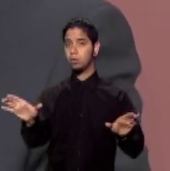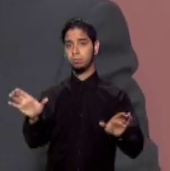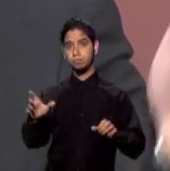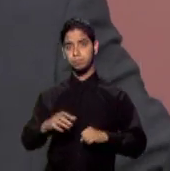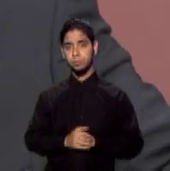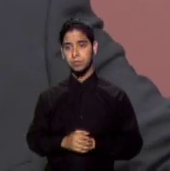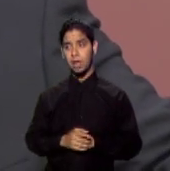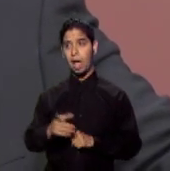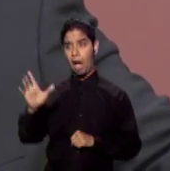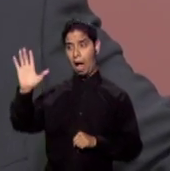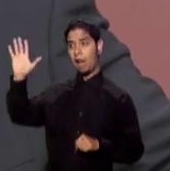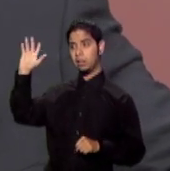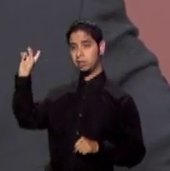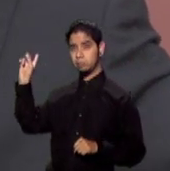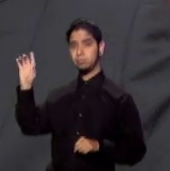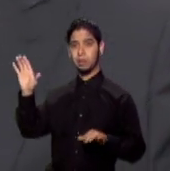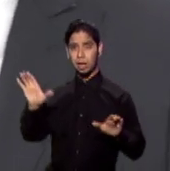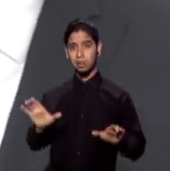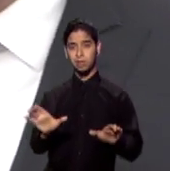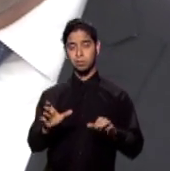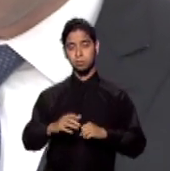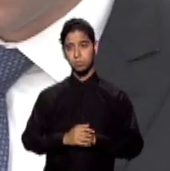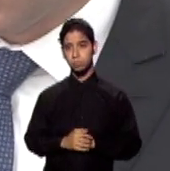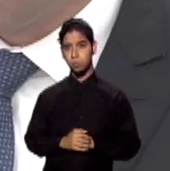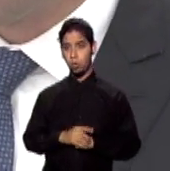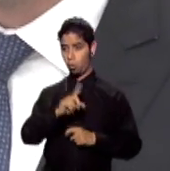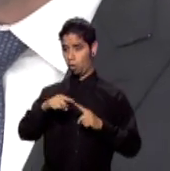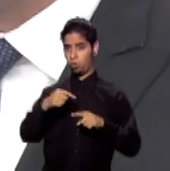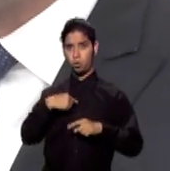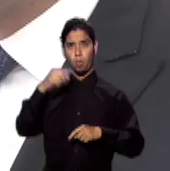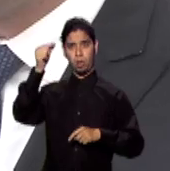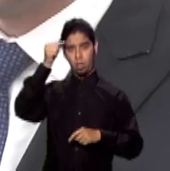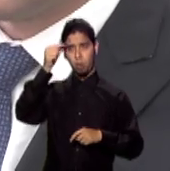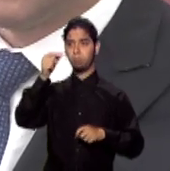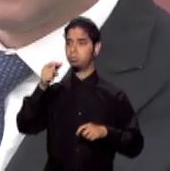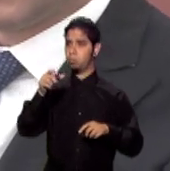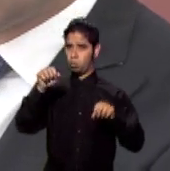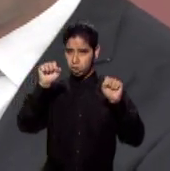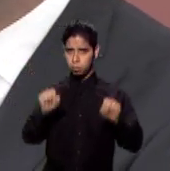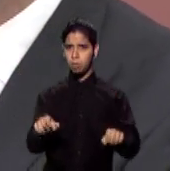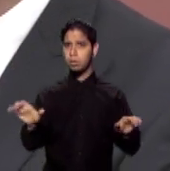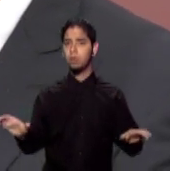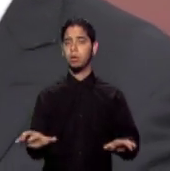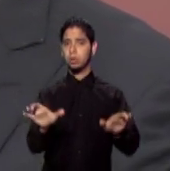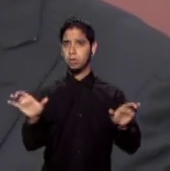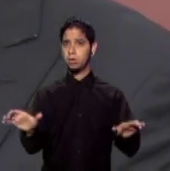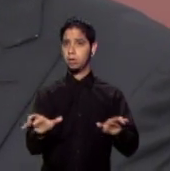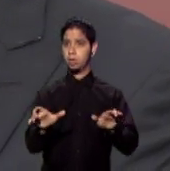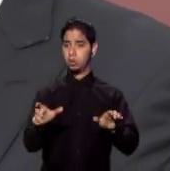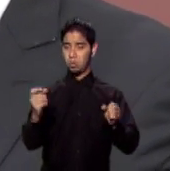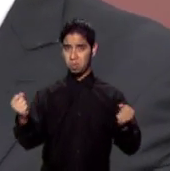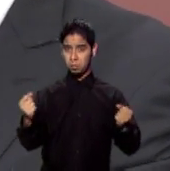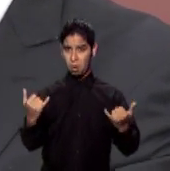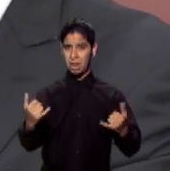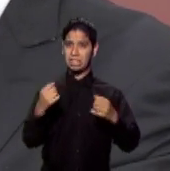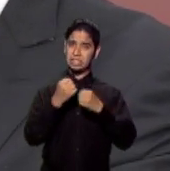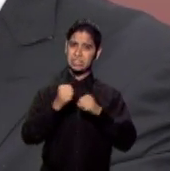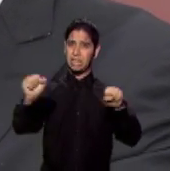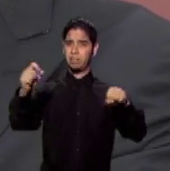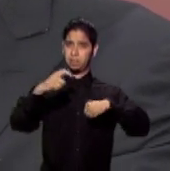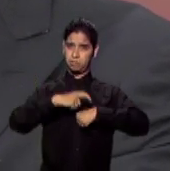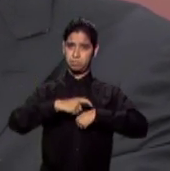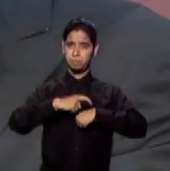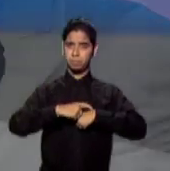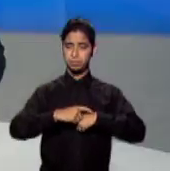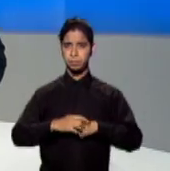En aquel tiempo, cuando yo estaba de gobernador, lo debimos haber hecho y nos hubiésemos ahorrado un montón de años